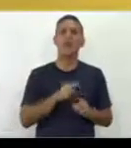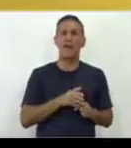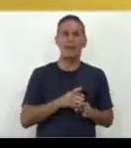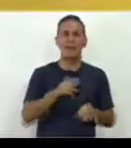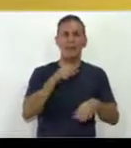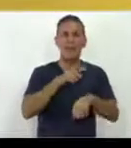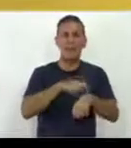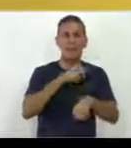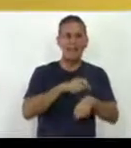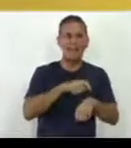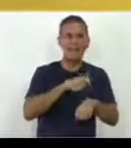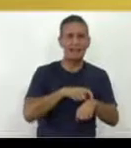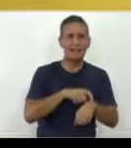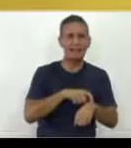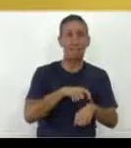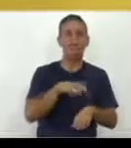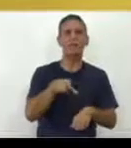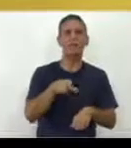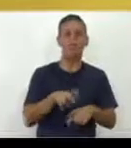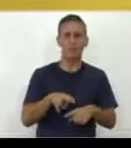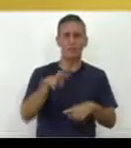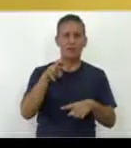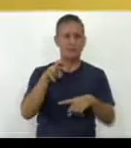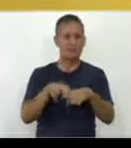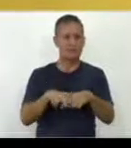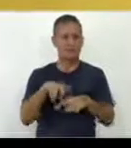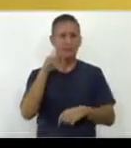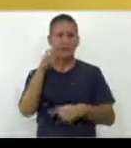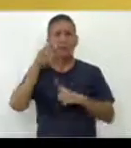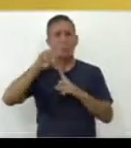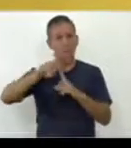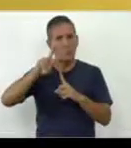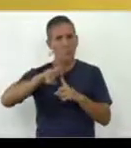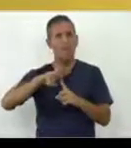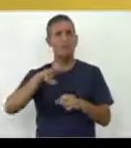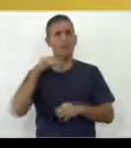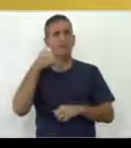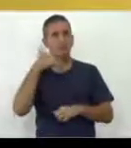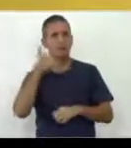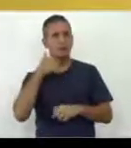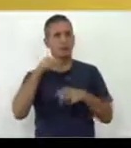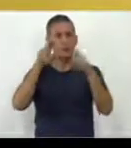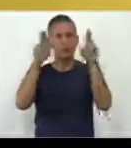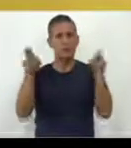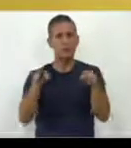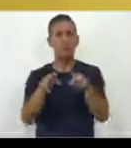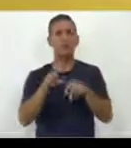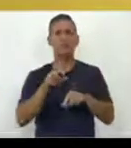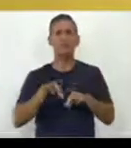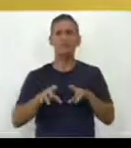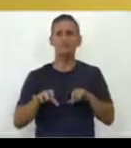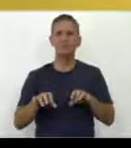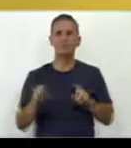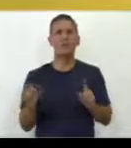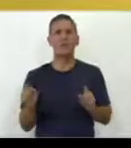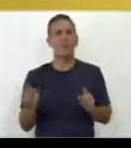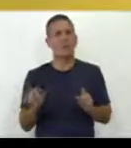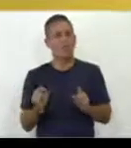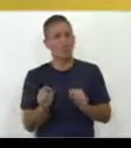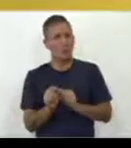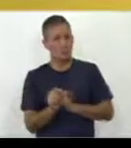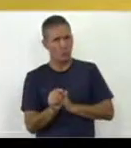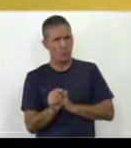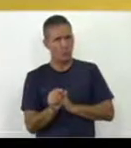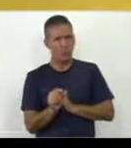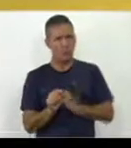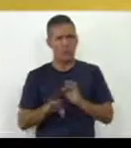para la exposición a este tipo de material. Y ese tiempo depende de las posibilidades de